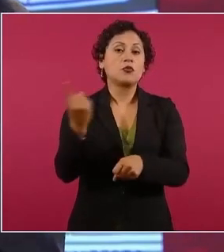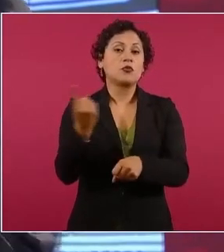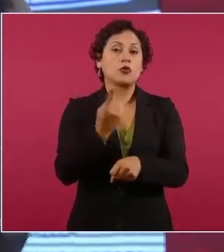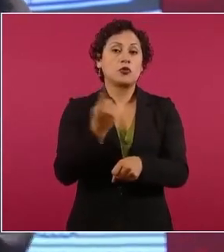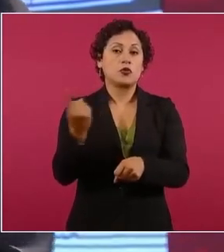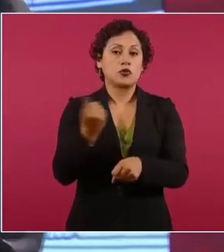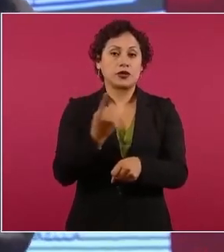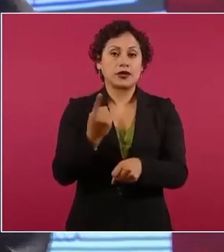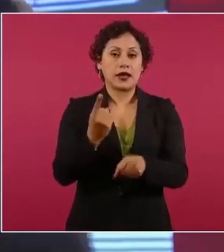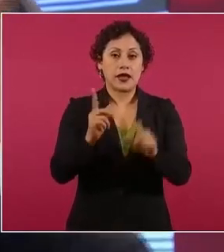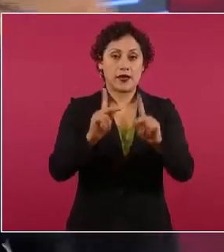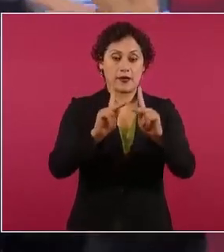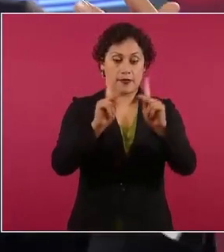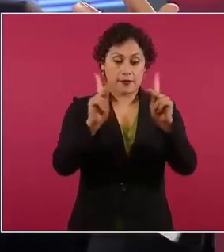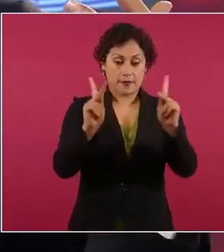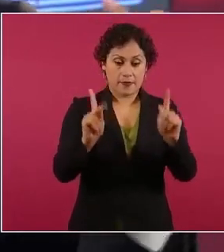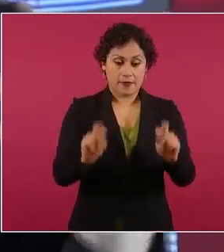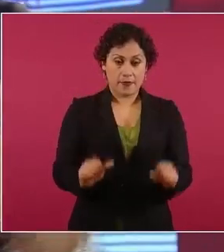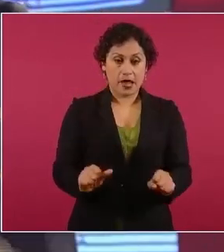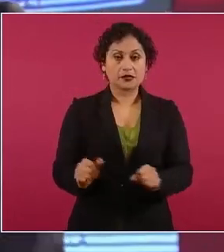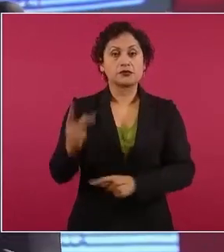lo que estamos haciendo es